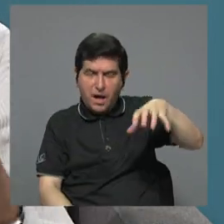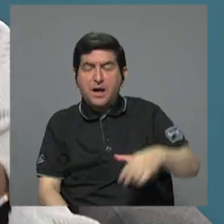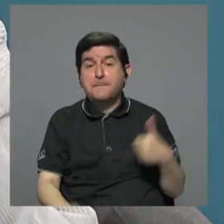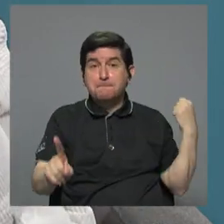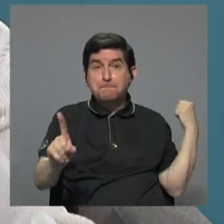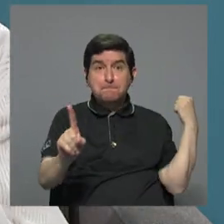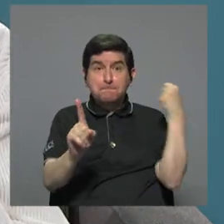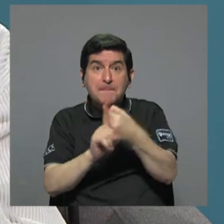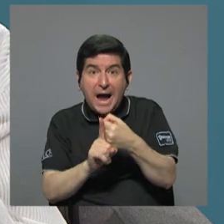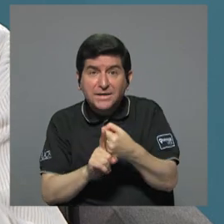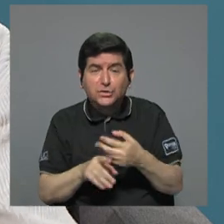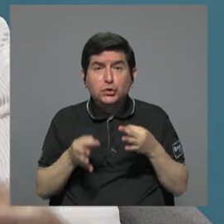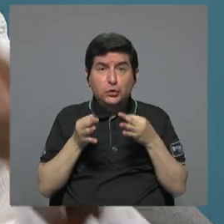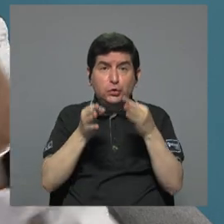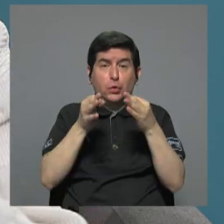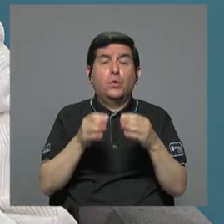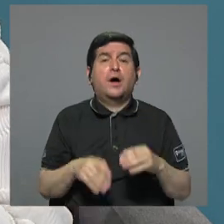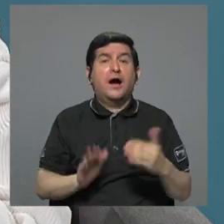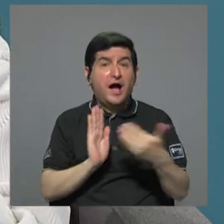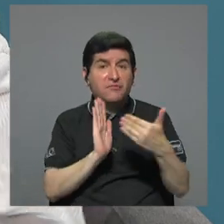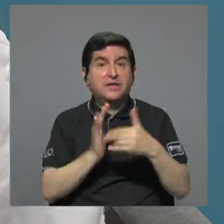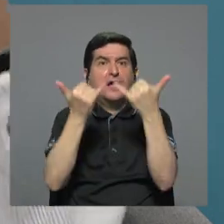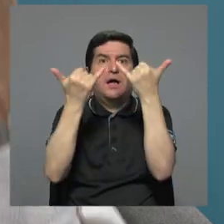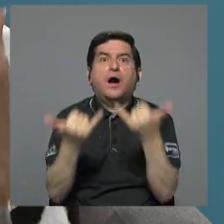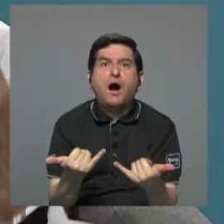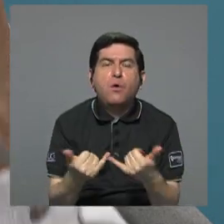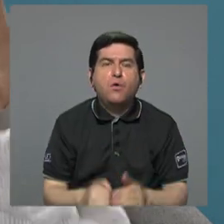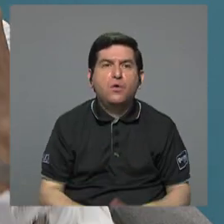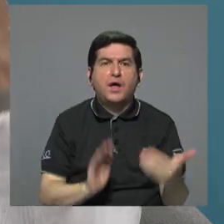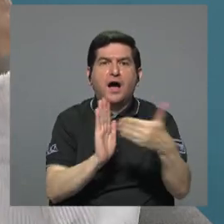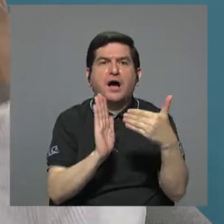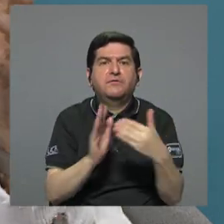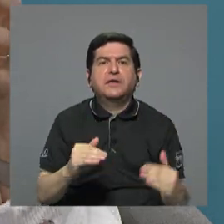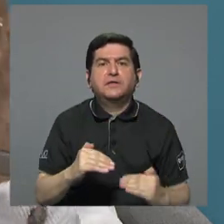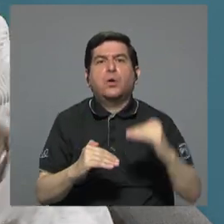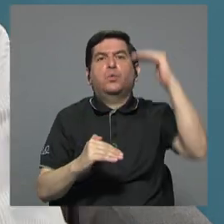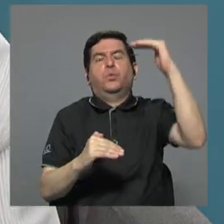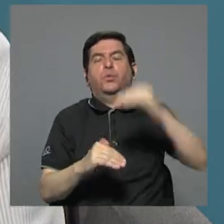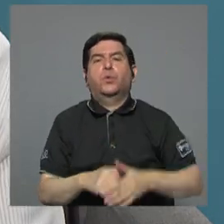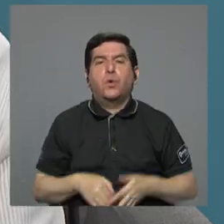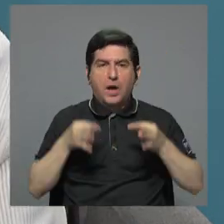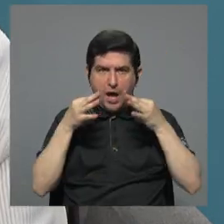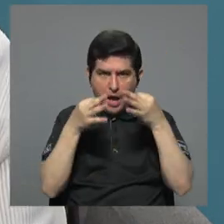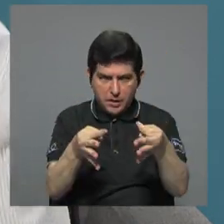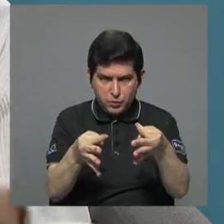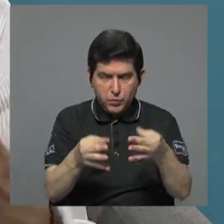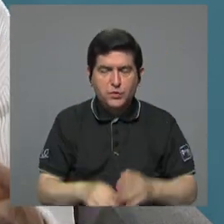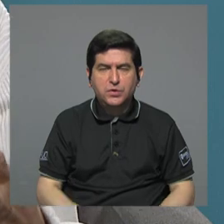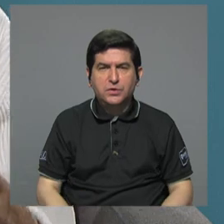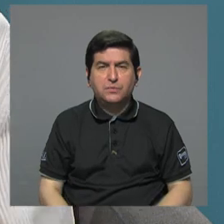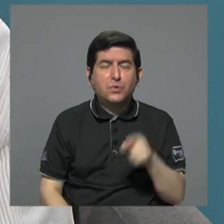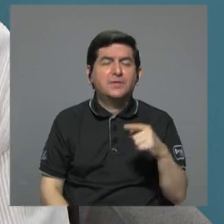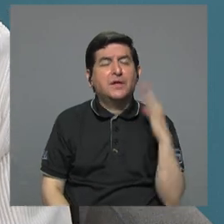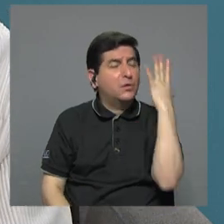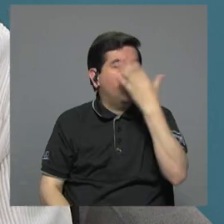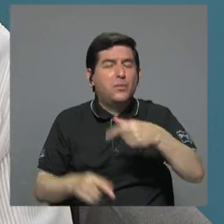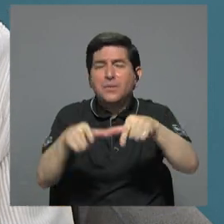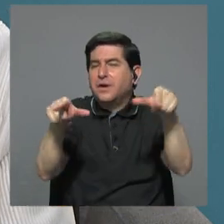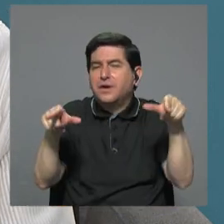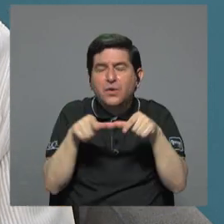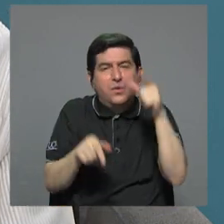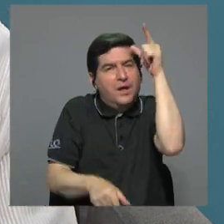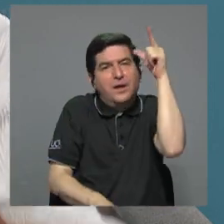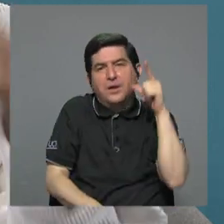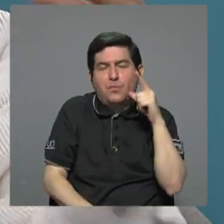impacto, tras que el turismo está tan afectado, el impacto que tiene esto sobre el turismo ya de este, ese hermoso lugar que es Limón,